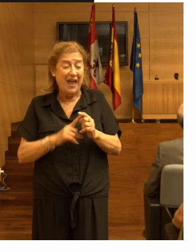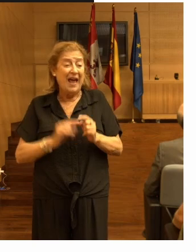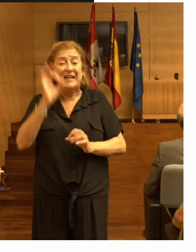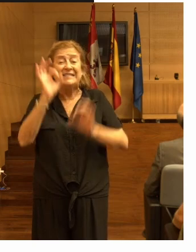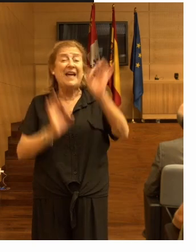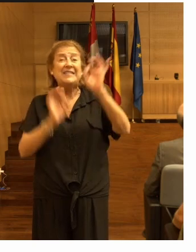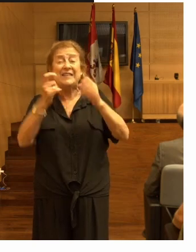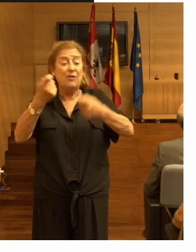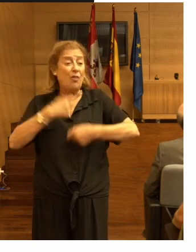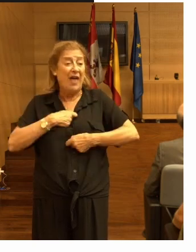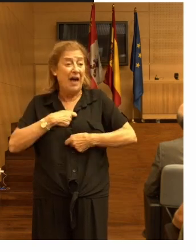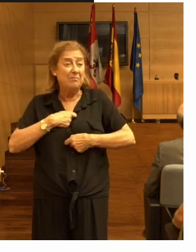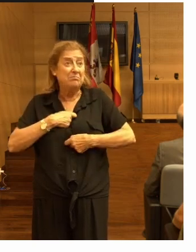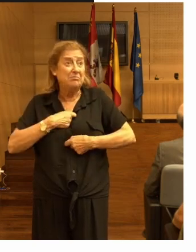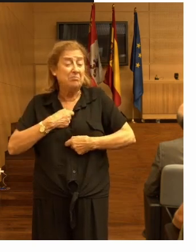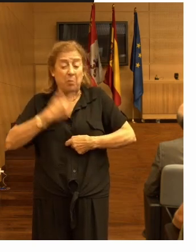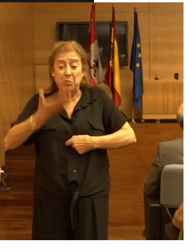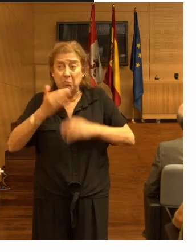significativo